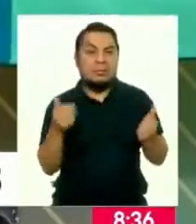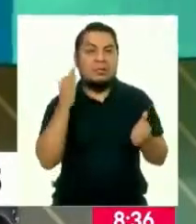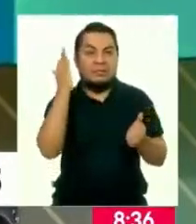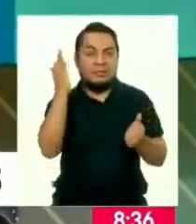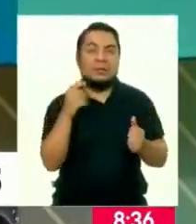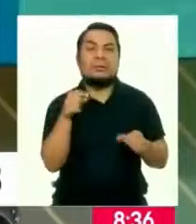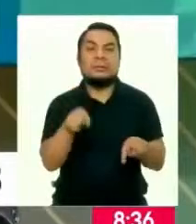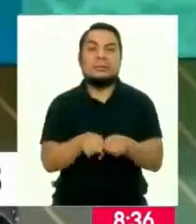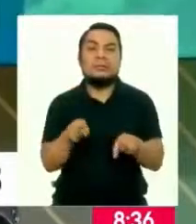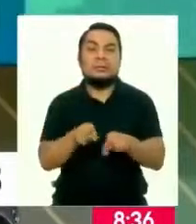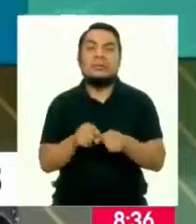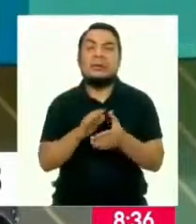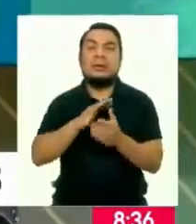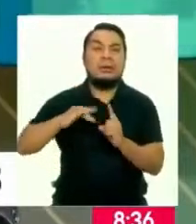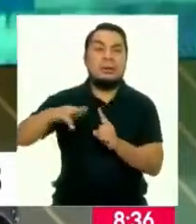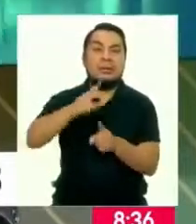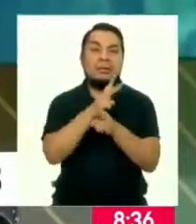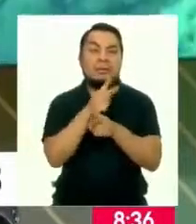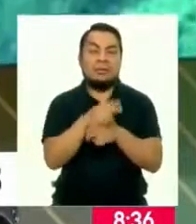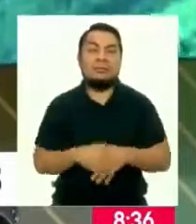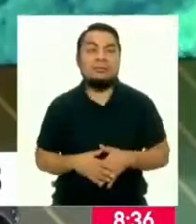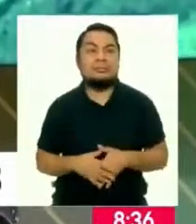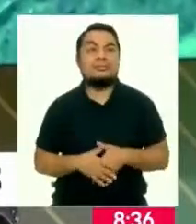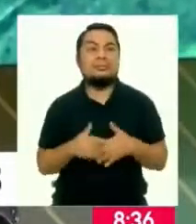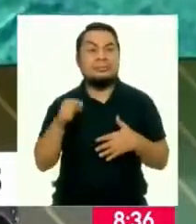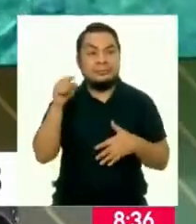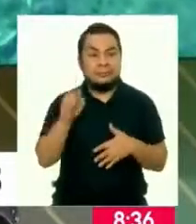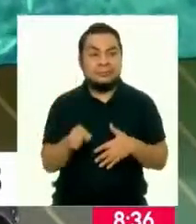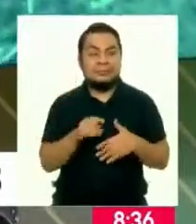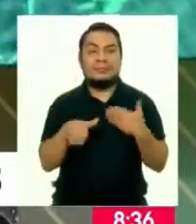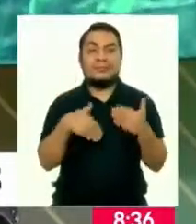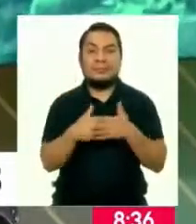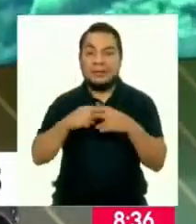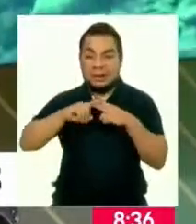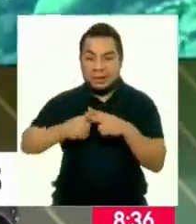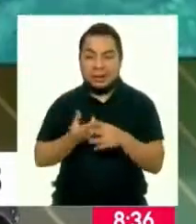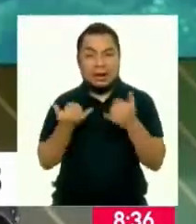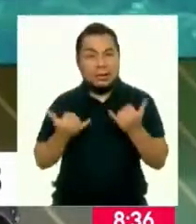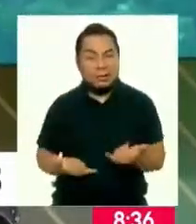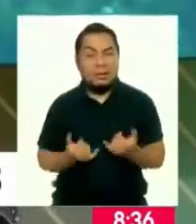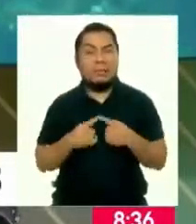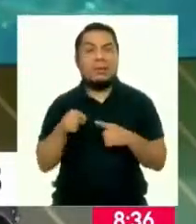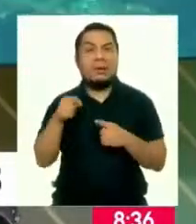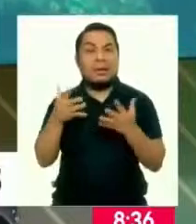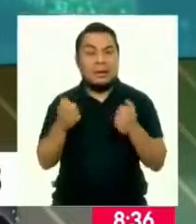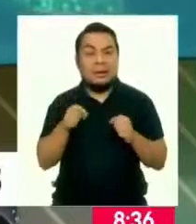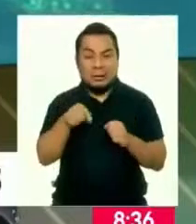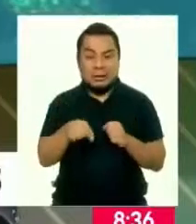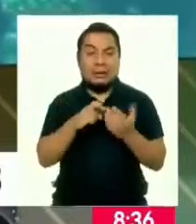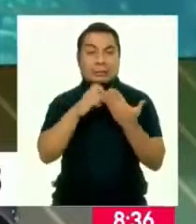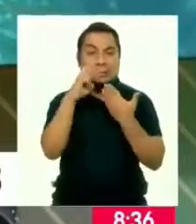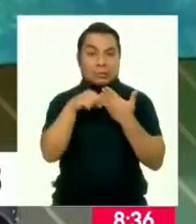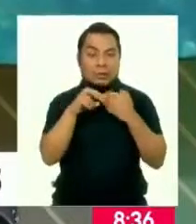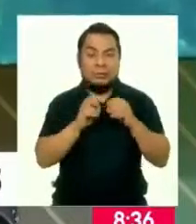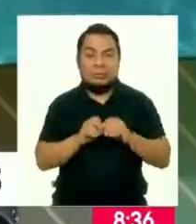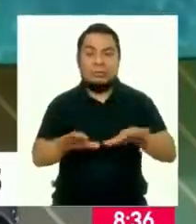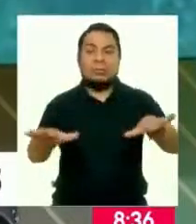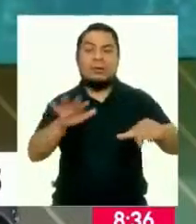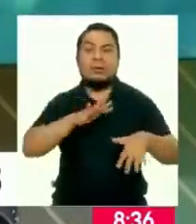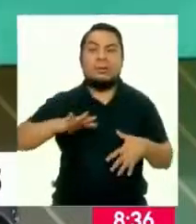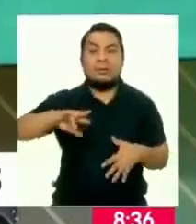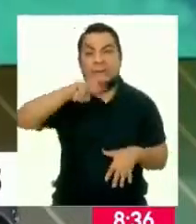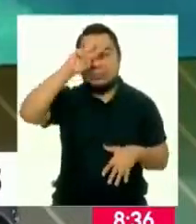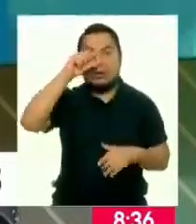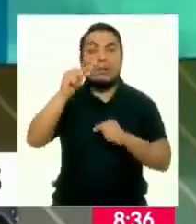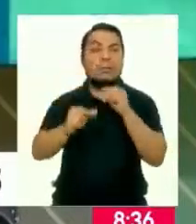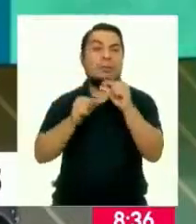amigables con el ambiente. Entonces, este es un proceso que estamos iniciando ahora, pero que lo que queremos es extenderlo hacia todo el Perú